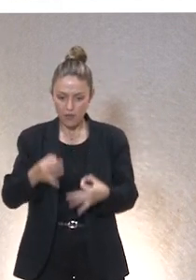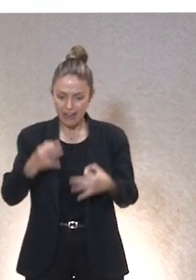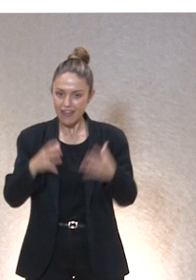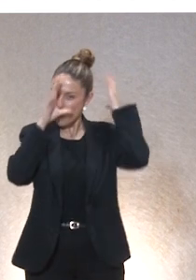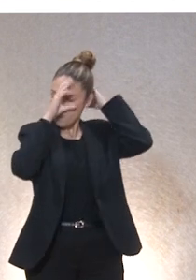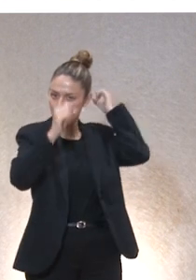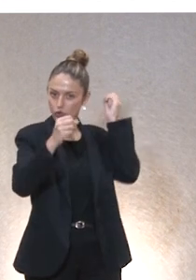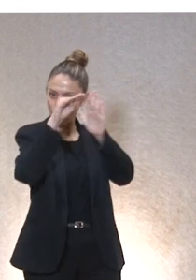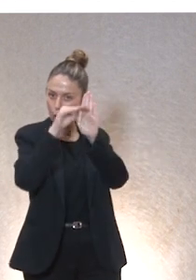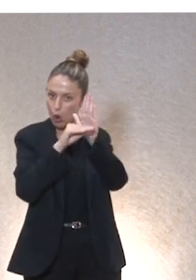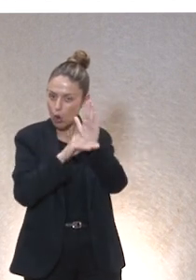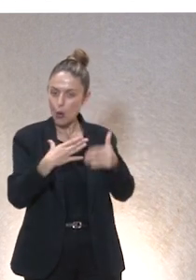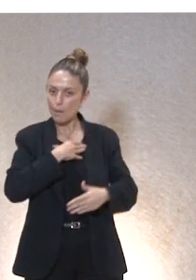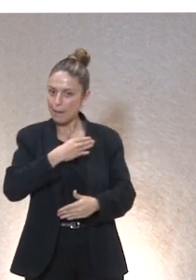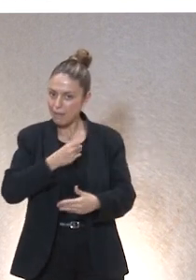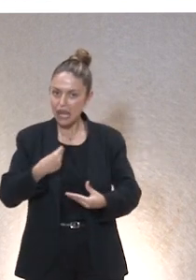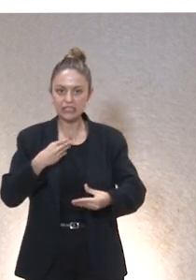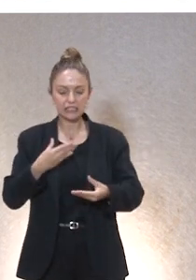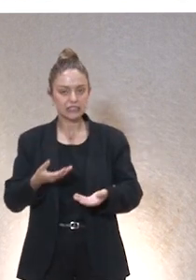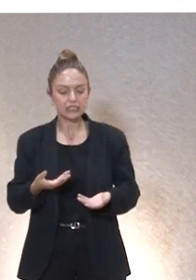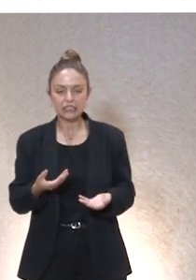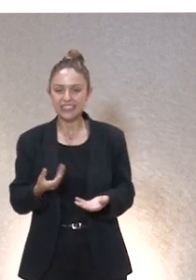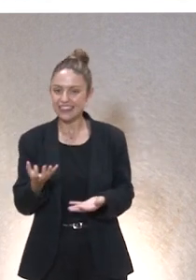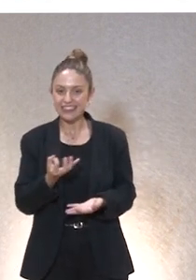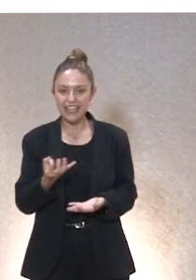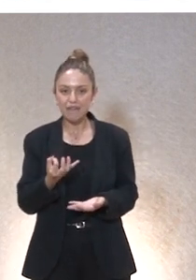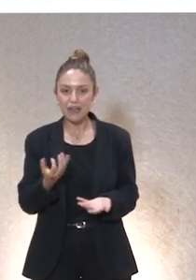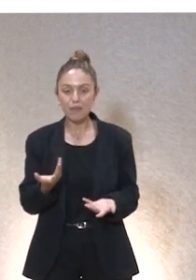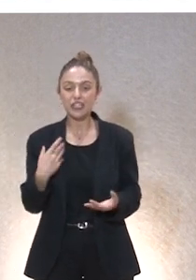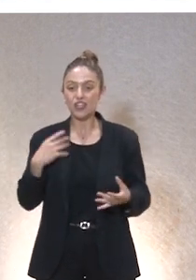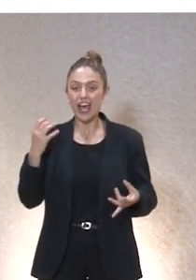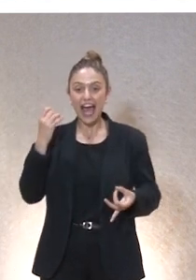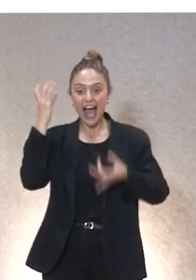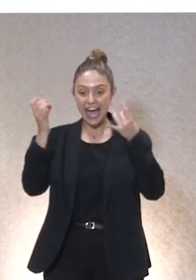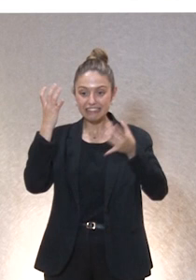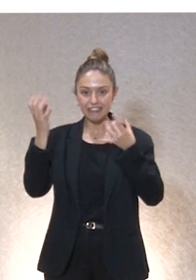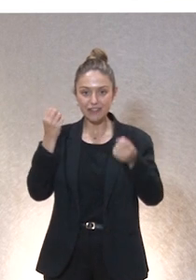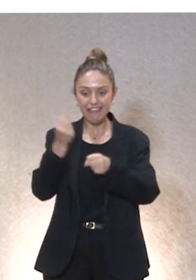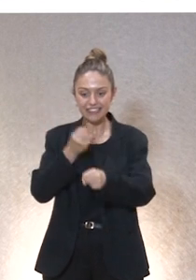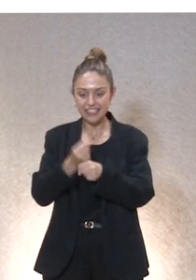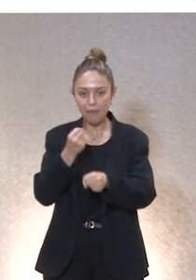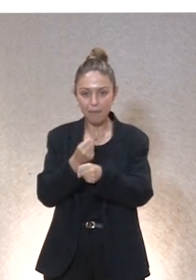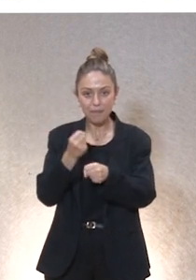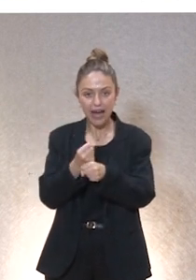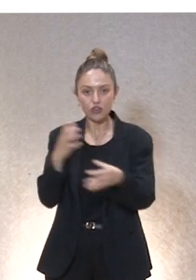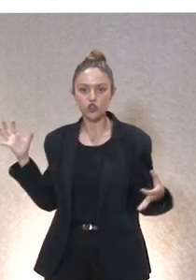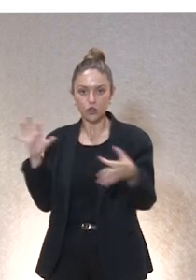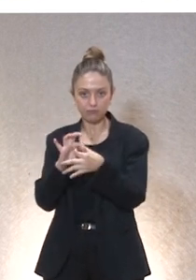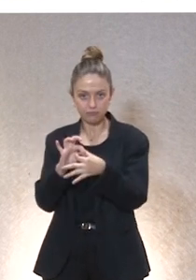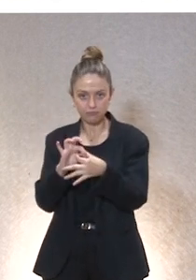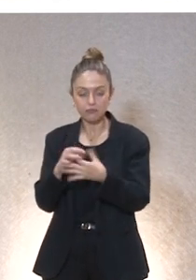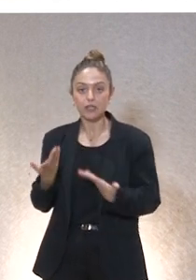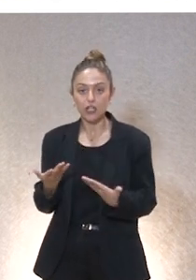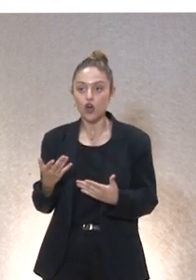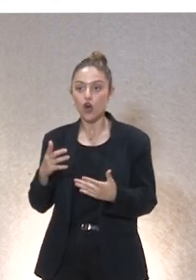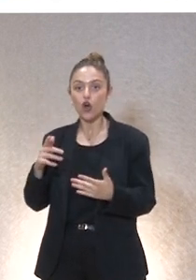hacer papeles ¿por qué? porque se trata de dos actividades complementarias dejo ahí estas dos columnas pero en el próximo